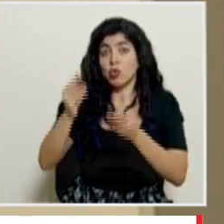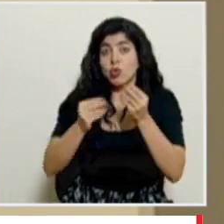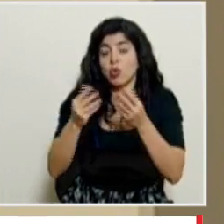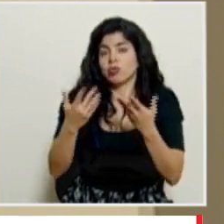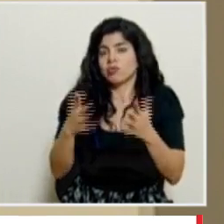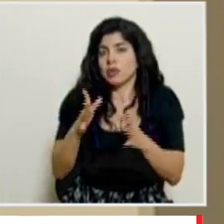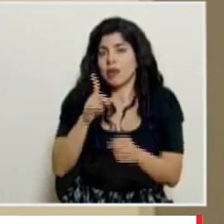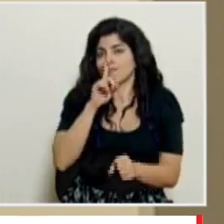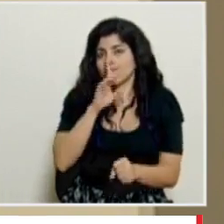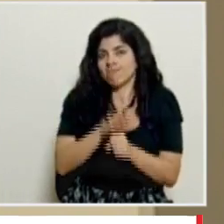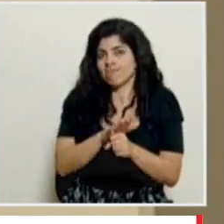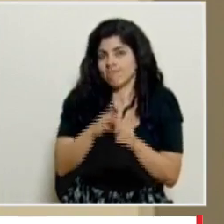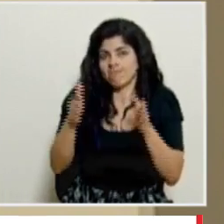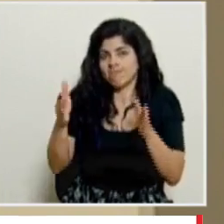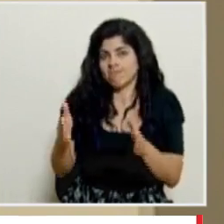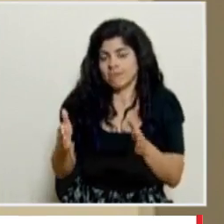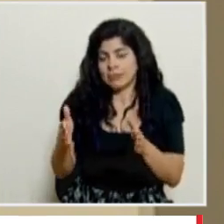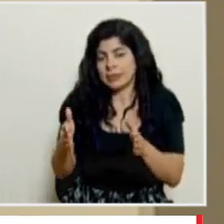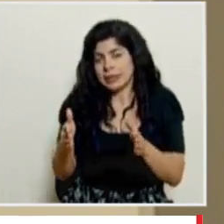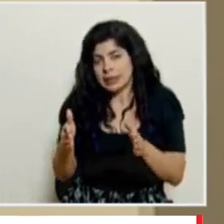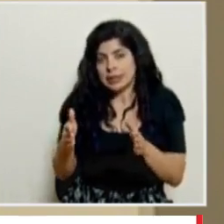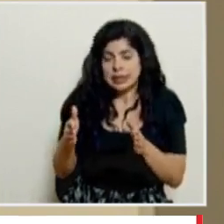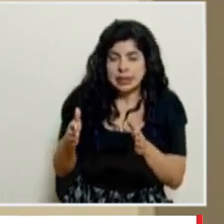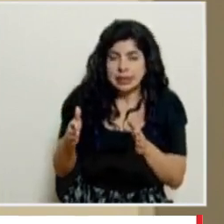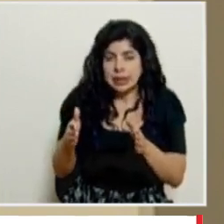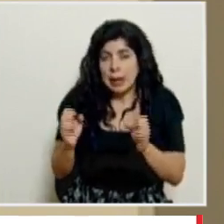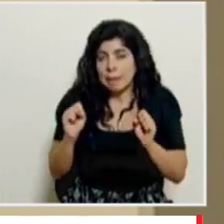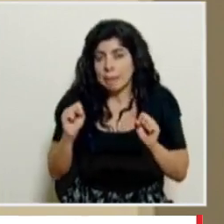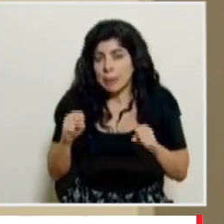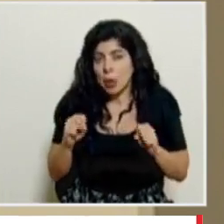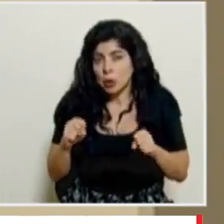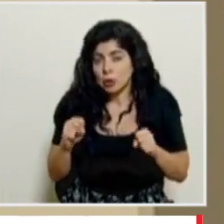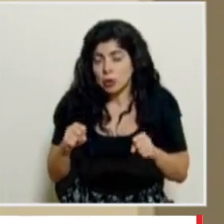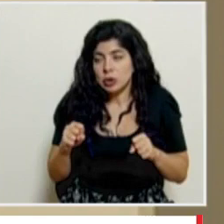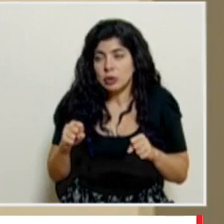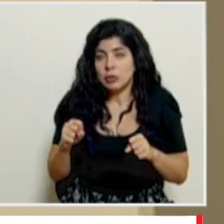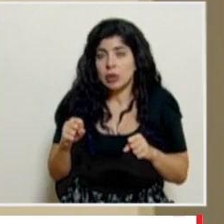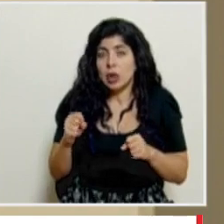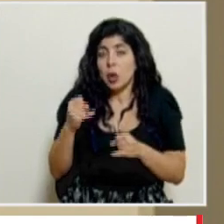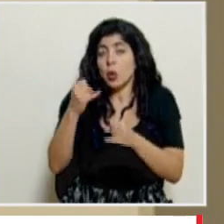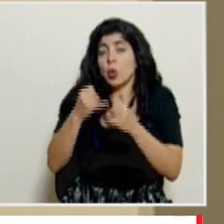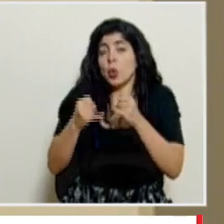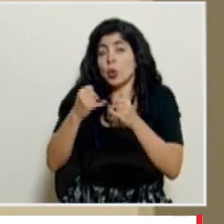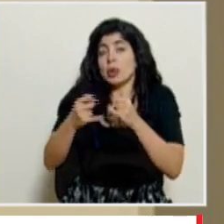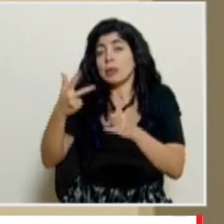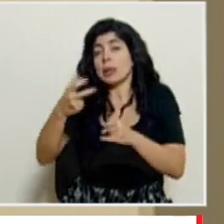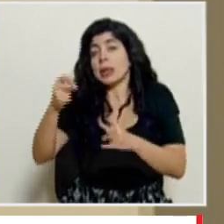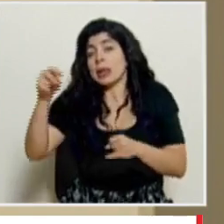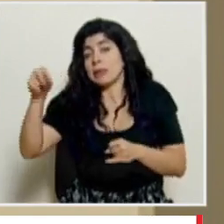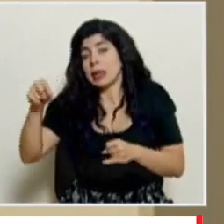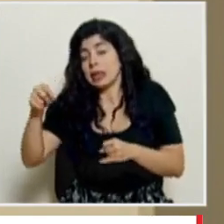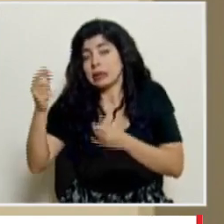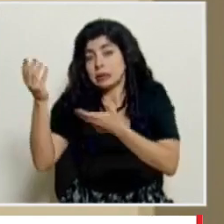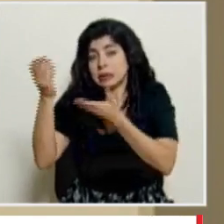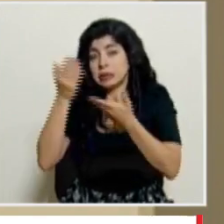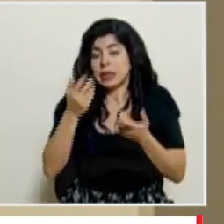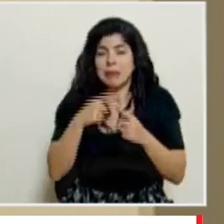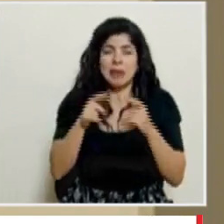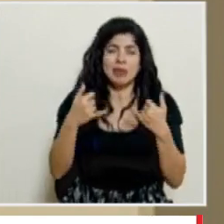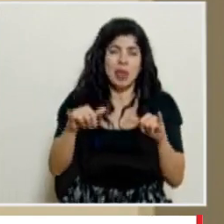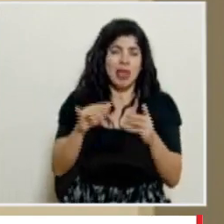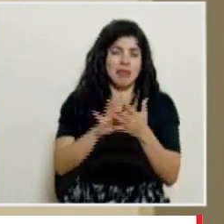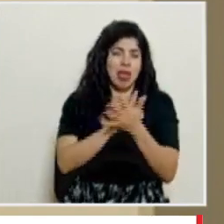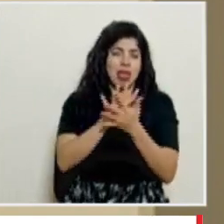comprometida habría alguna posibilidad de que se pudiera hacer una entrega en el último trimestre pero eso todavía hay mucha